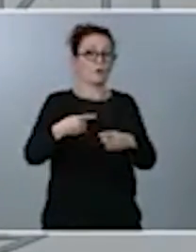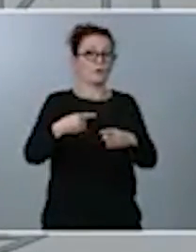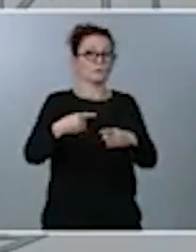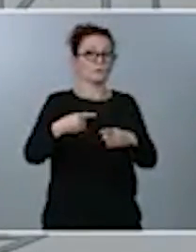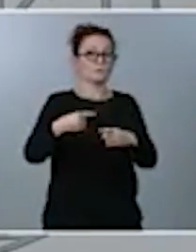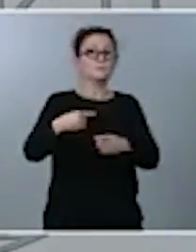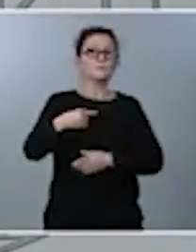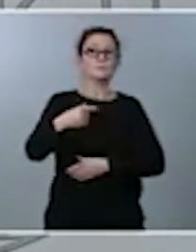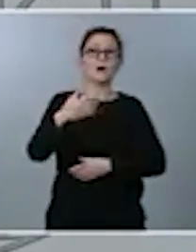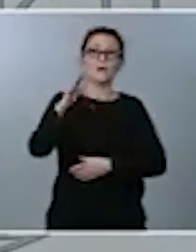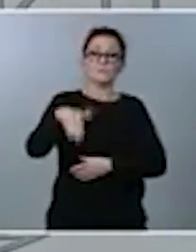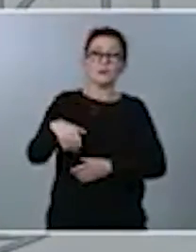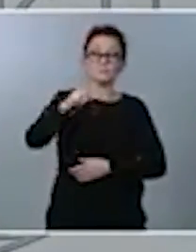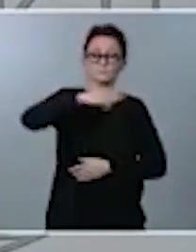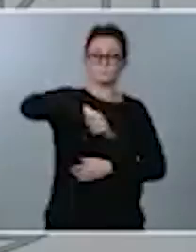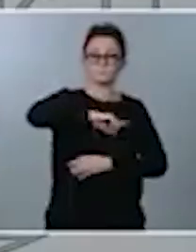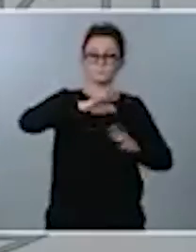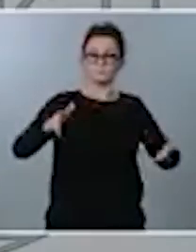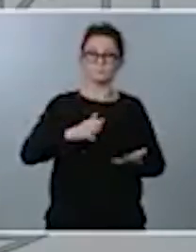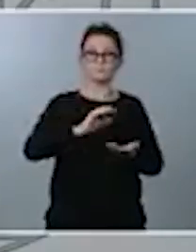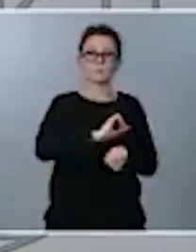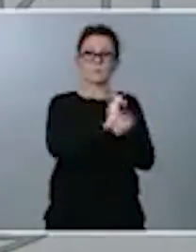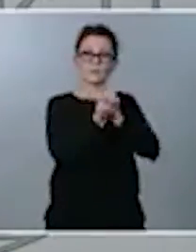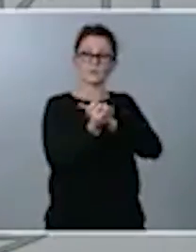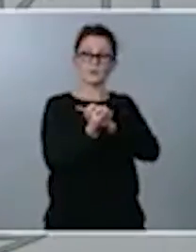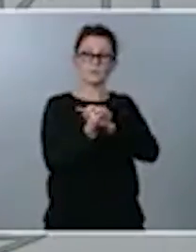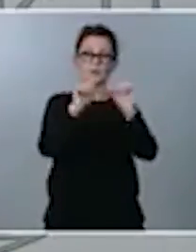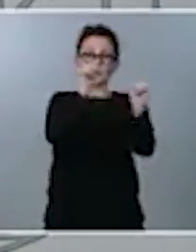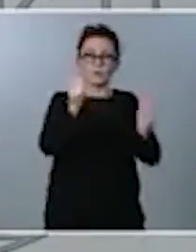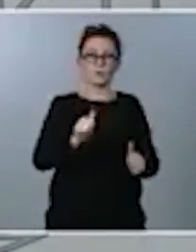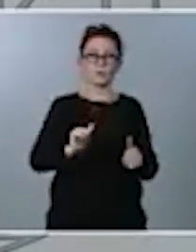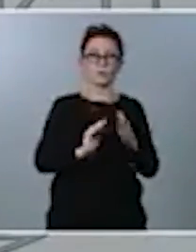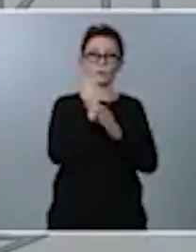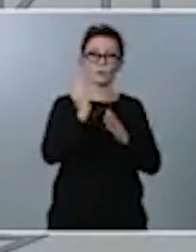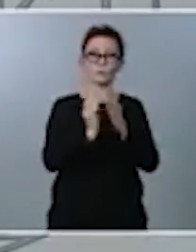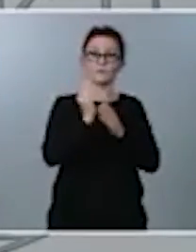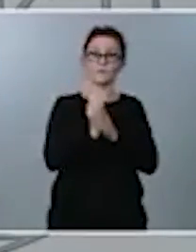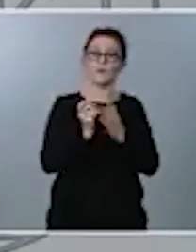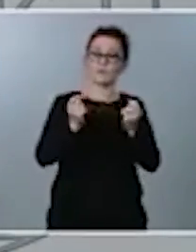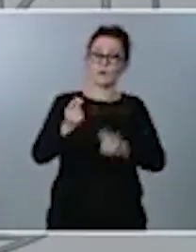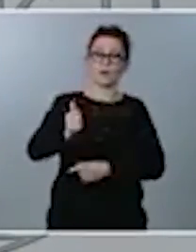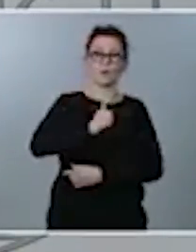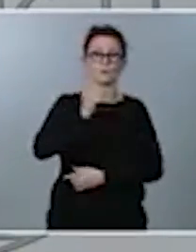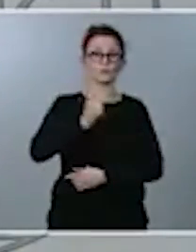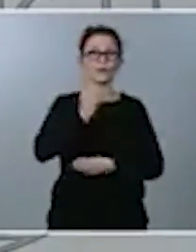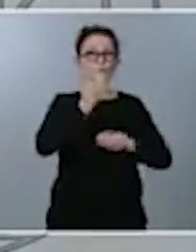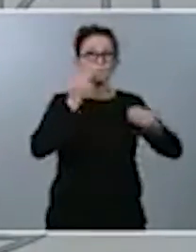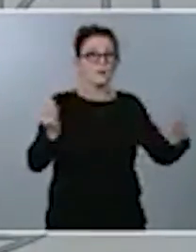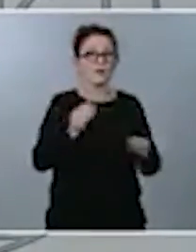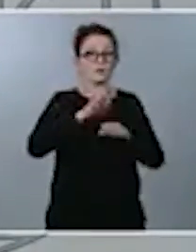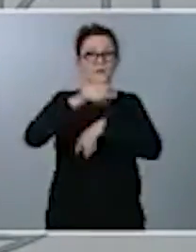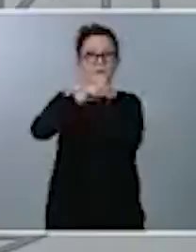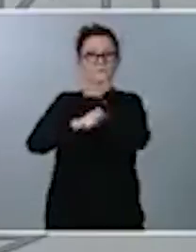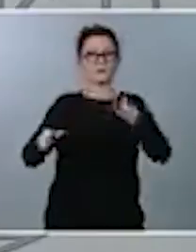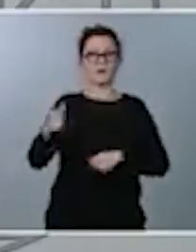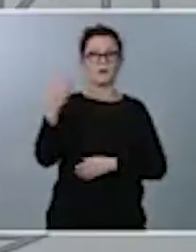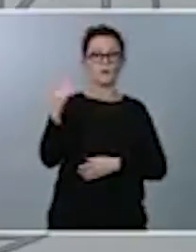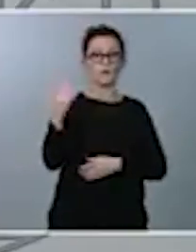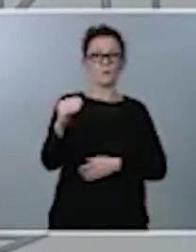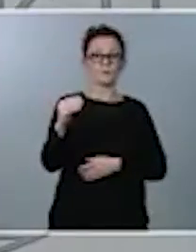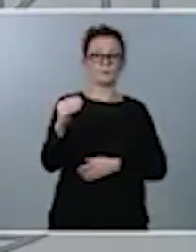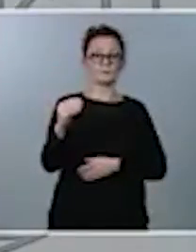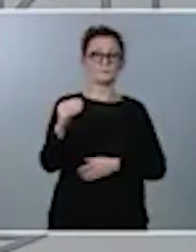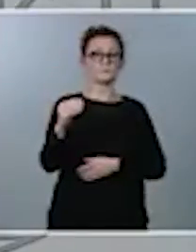un cambio en nuestro modelo productivo que permita mayores oportunidades para las personas jóvenes en términos de empleo, en